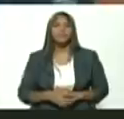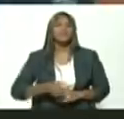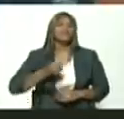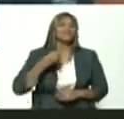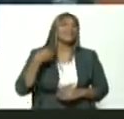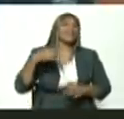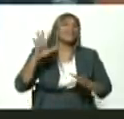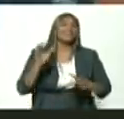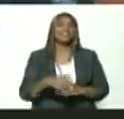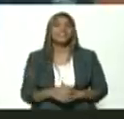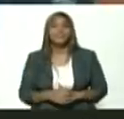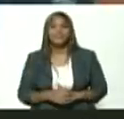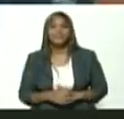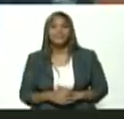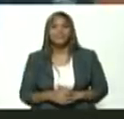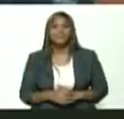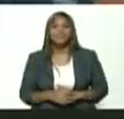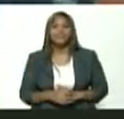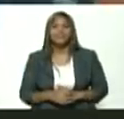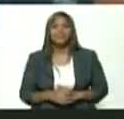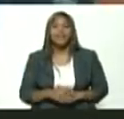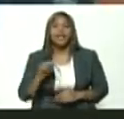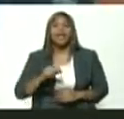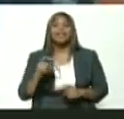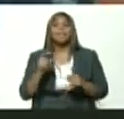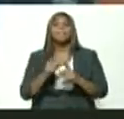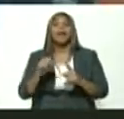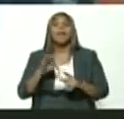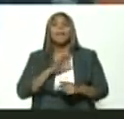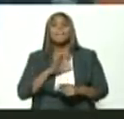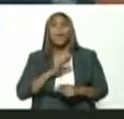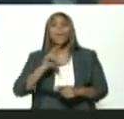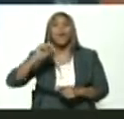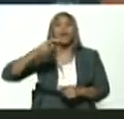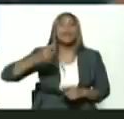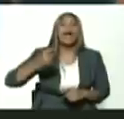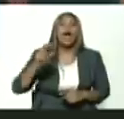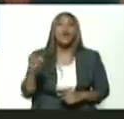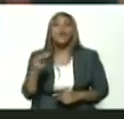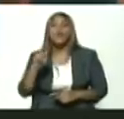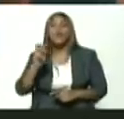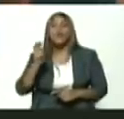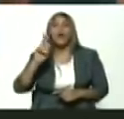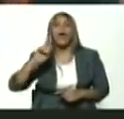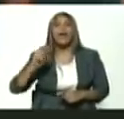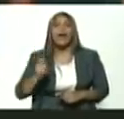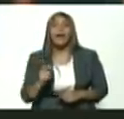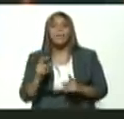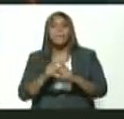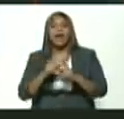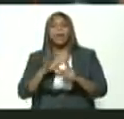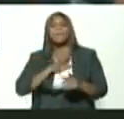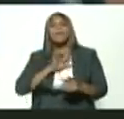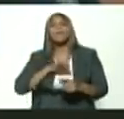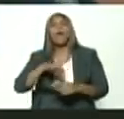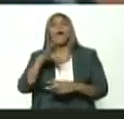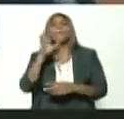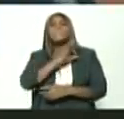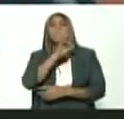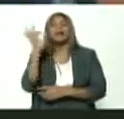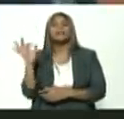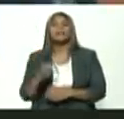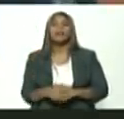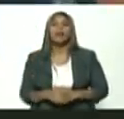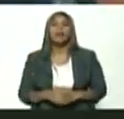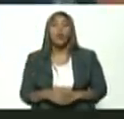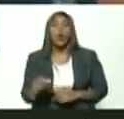esa es la frase de nosotros como larense y sí toda la la información de acá de nosotros